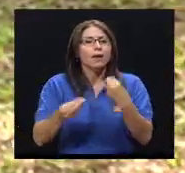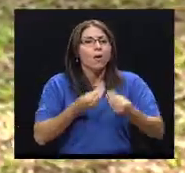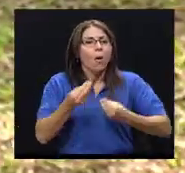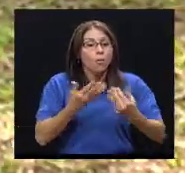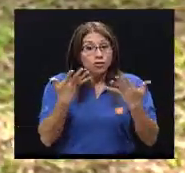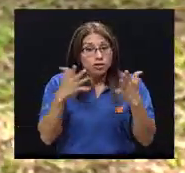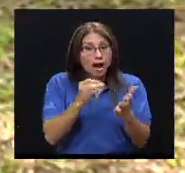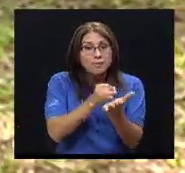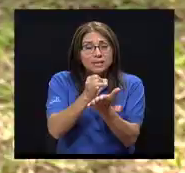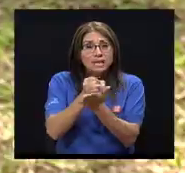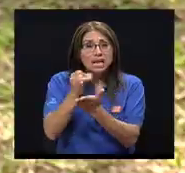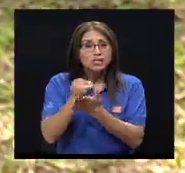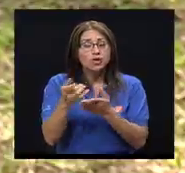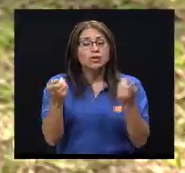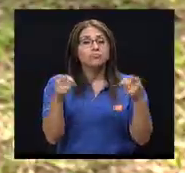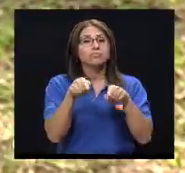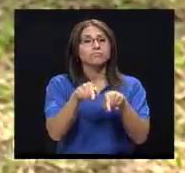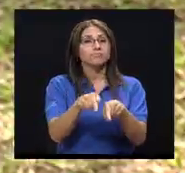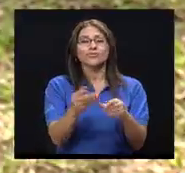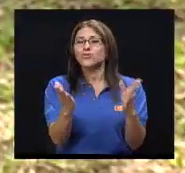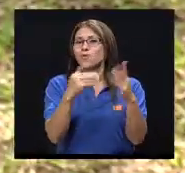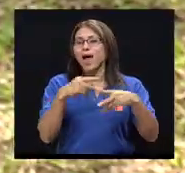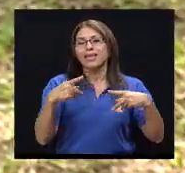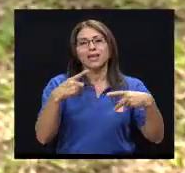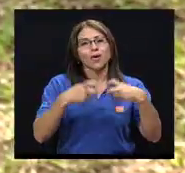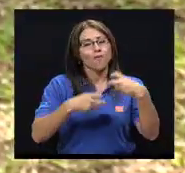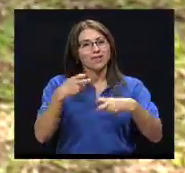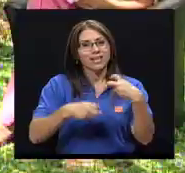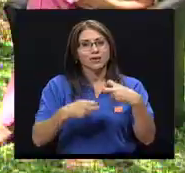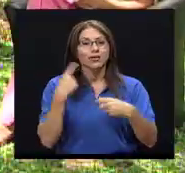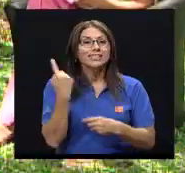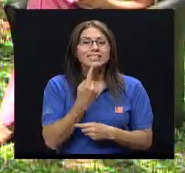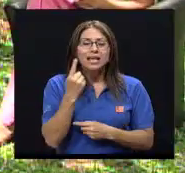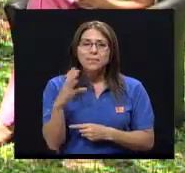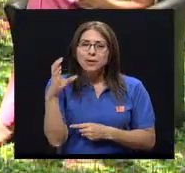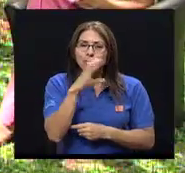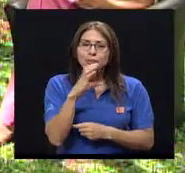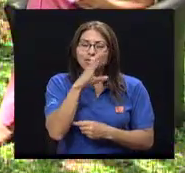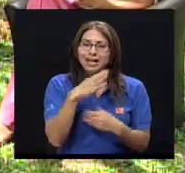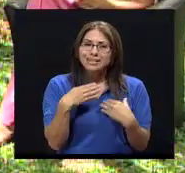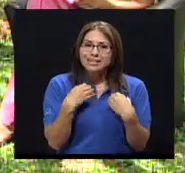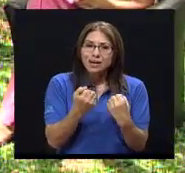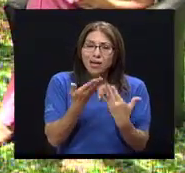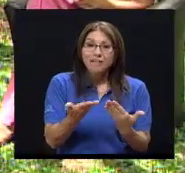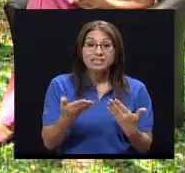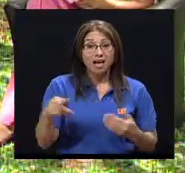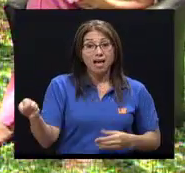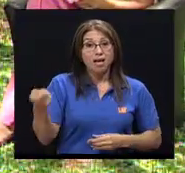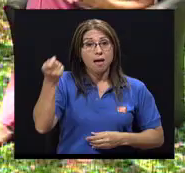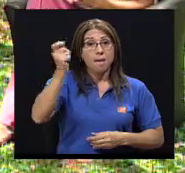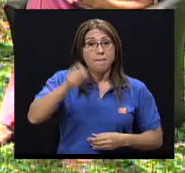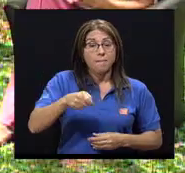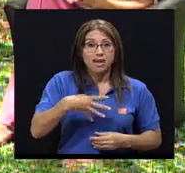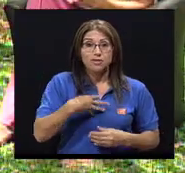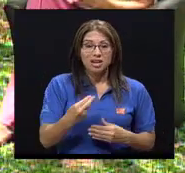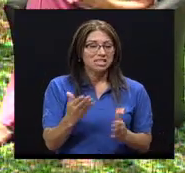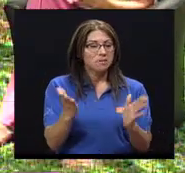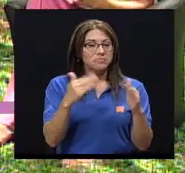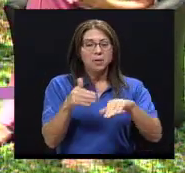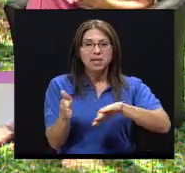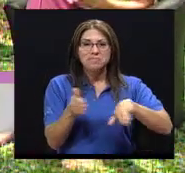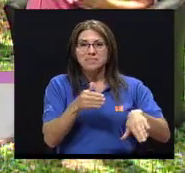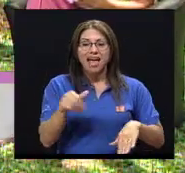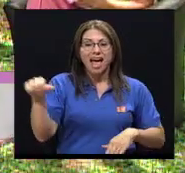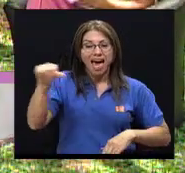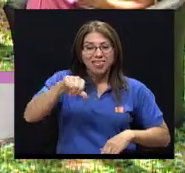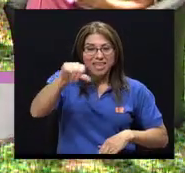no suele haber ese conflicto porque siempre buscan las opciones más saludables. Ya hemos quitado la mayonesa, quitamos estos aderezos